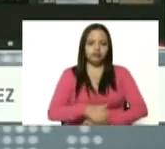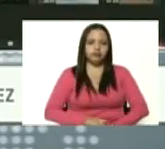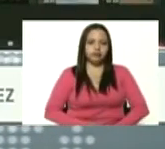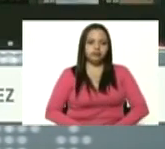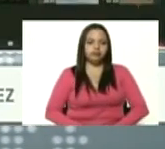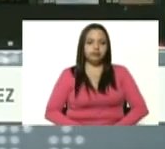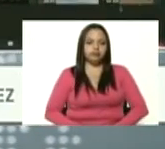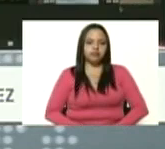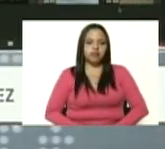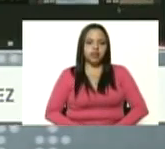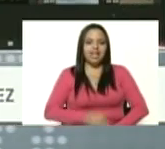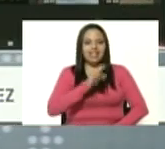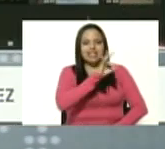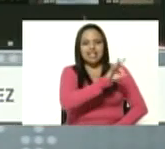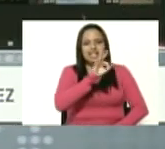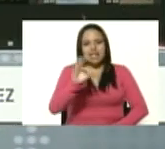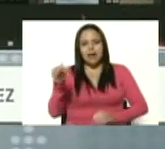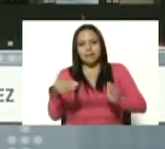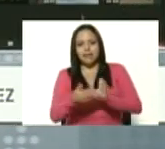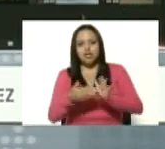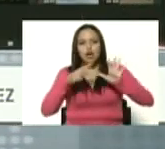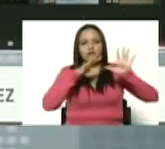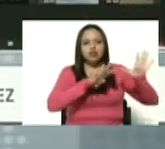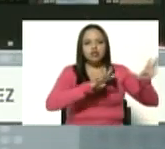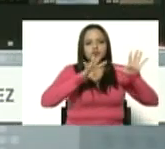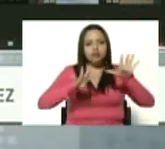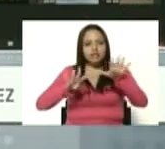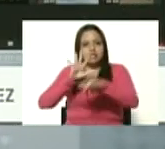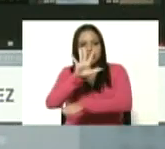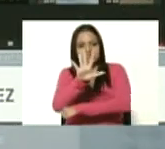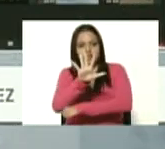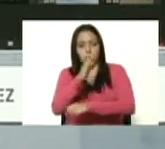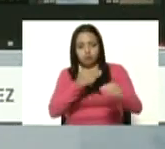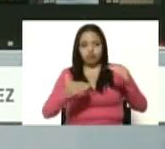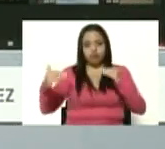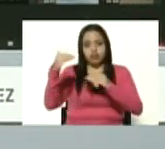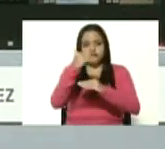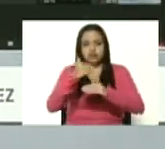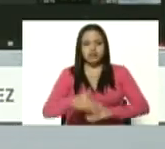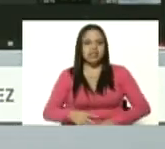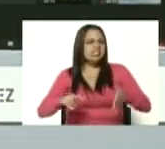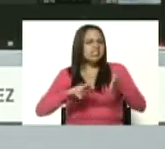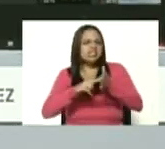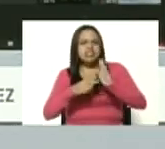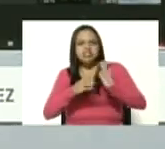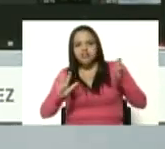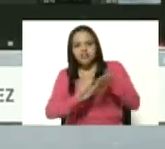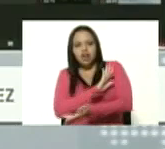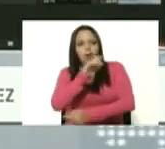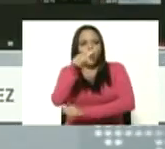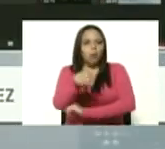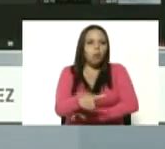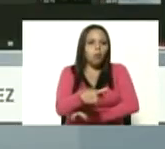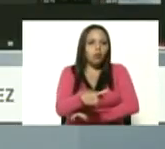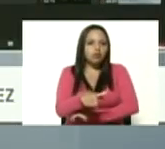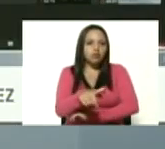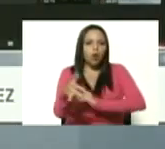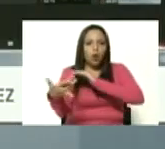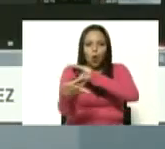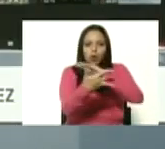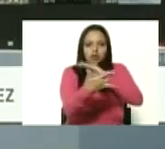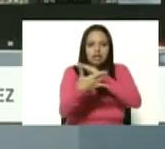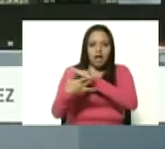33.995. Quiere decir que hoy, conectados por